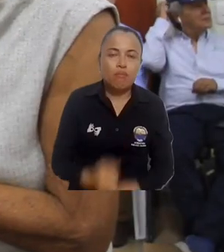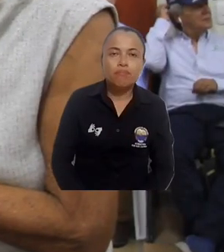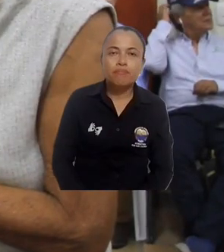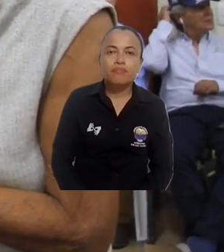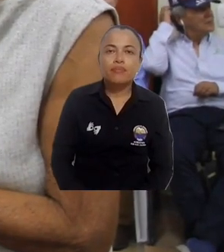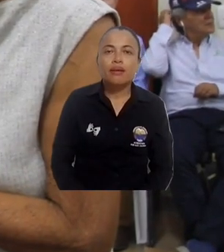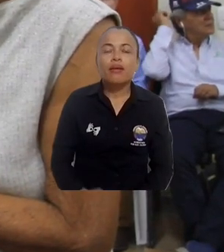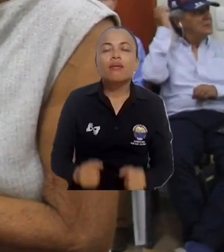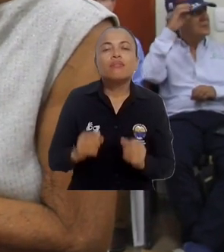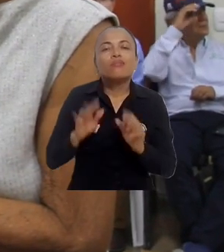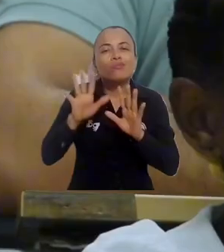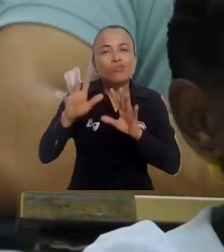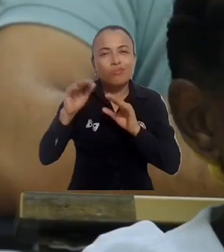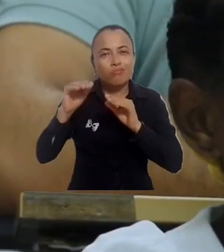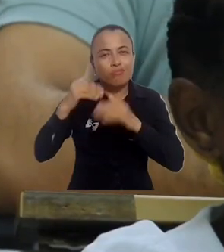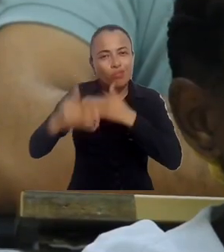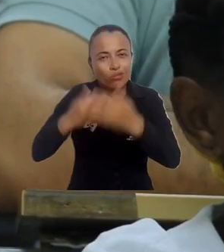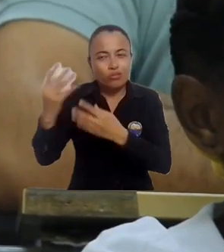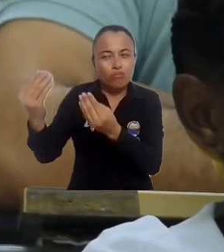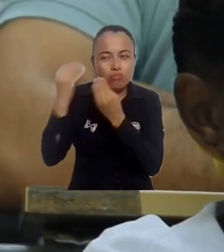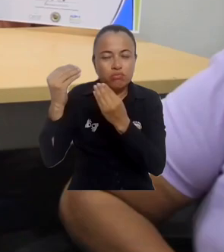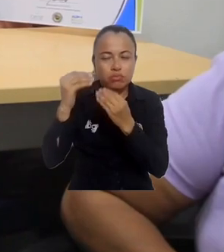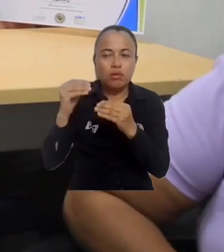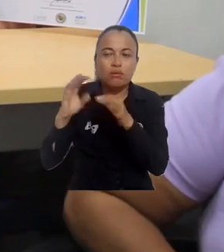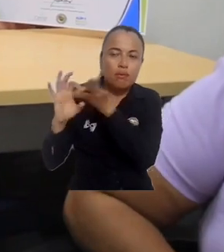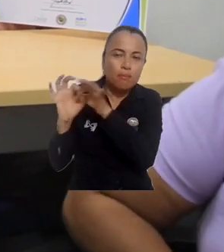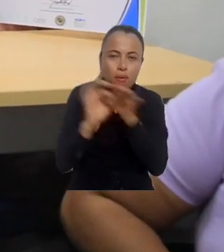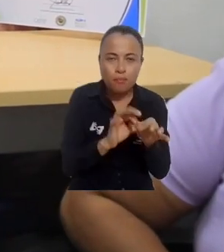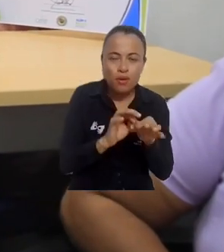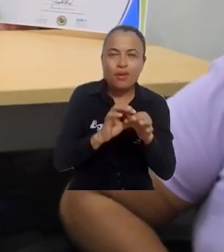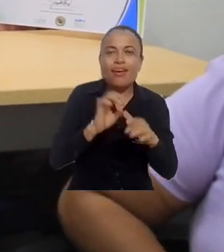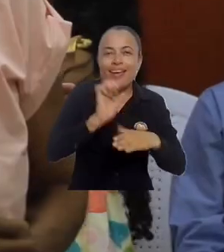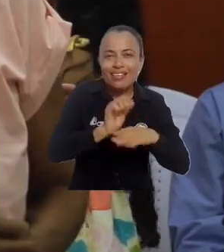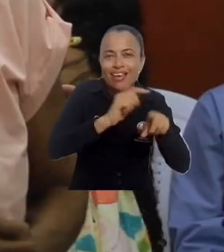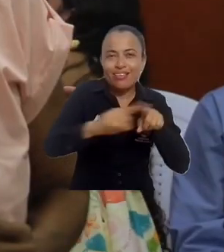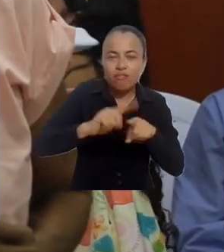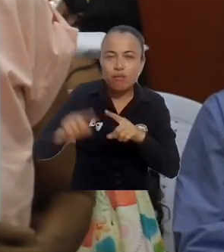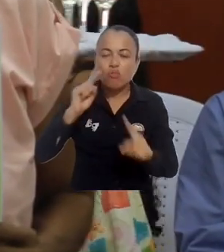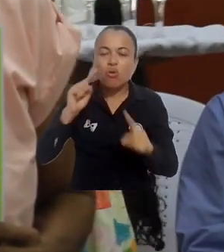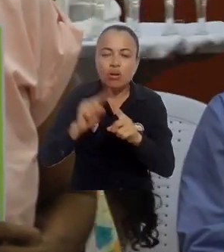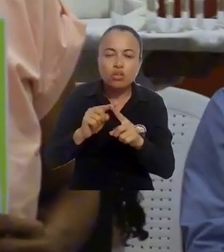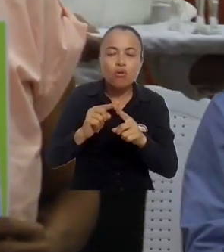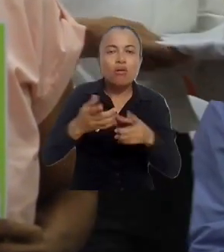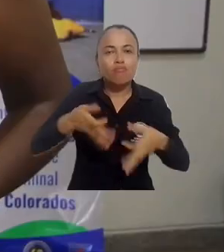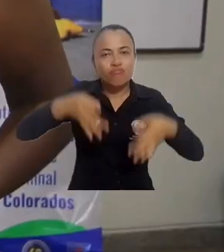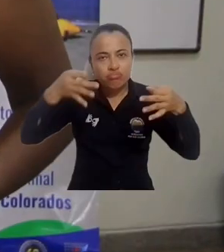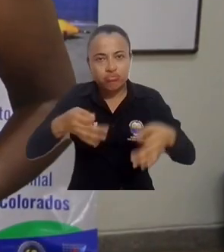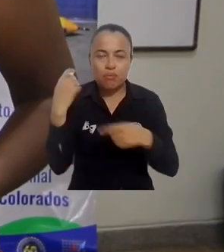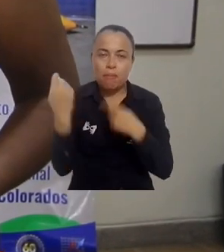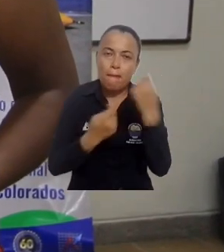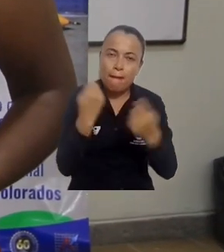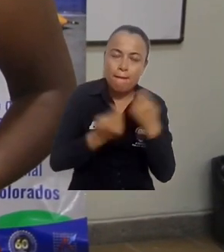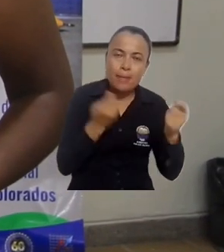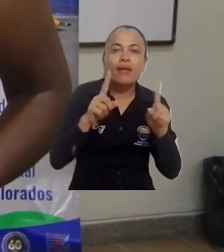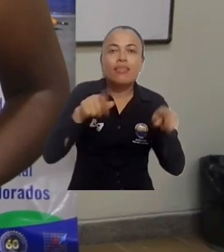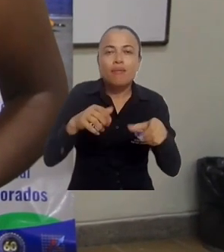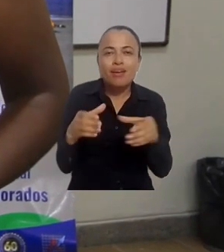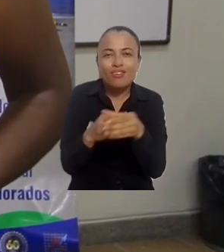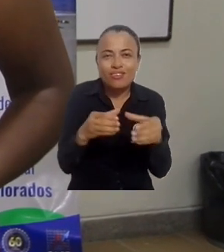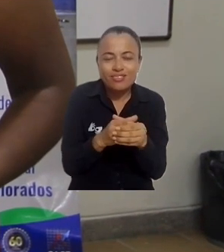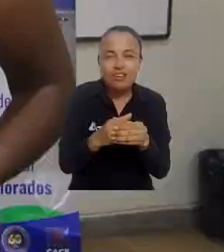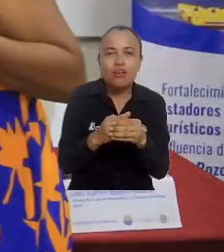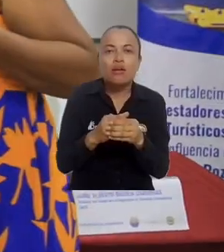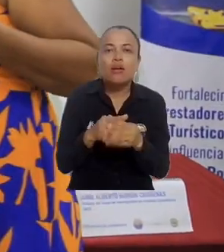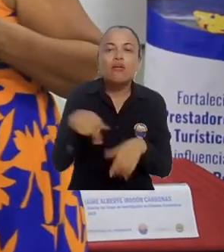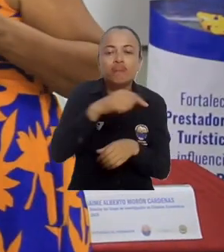sobre el área donde trabajo. Dentro del proceso formativo se logró articular acciones con otras entidades para la formalización de los